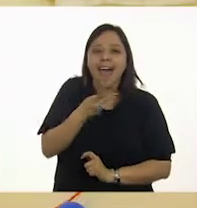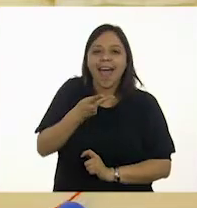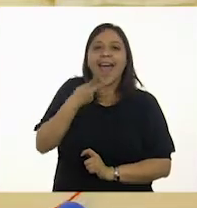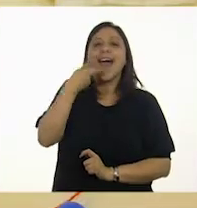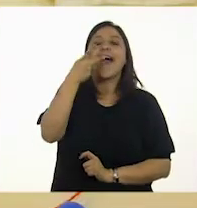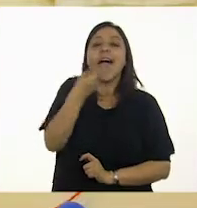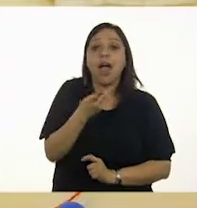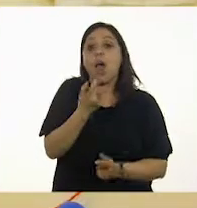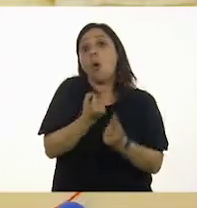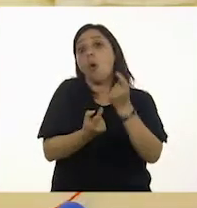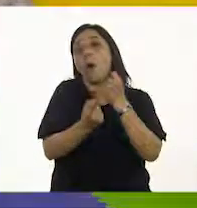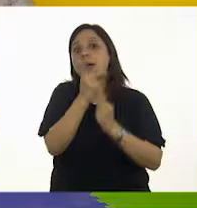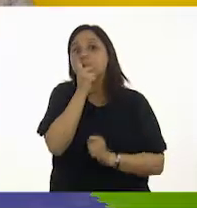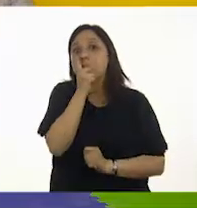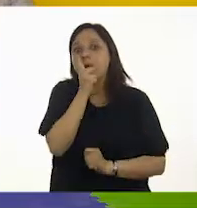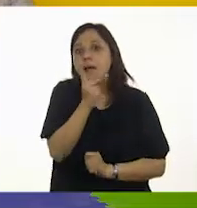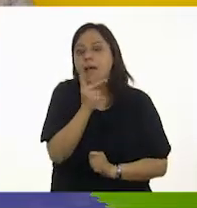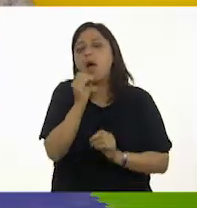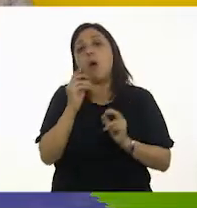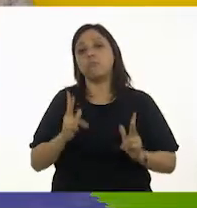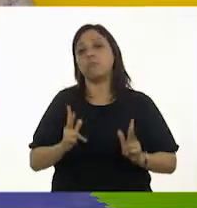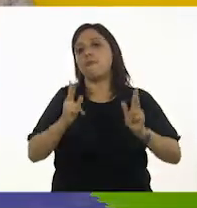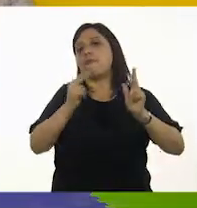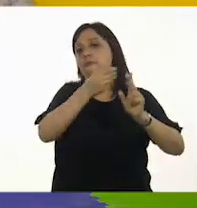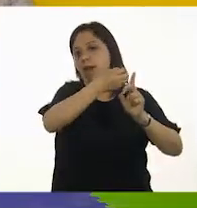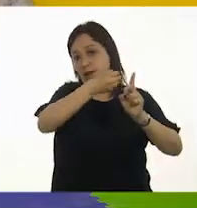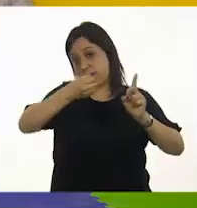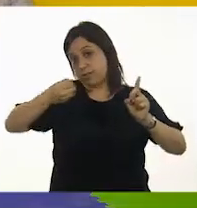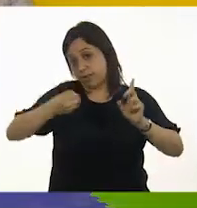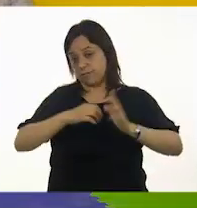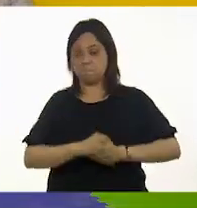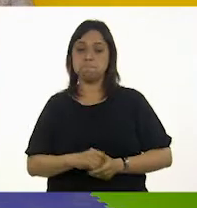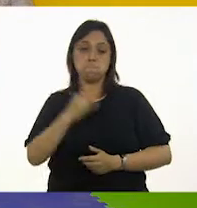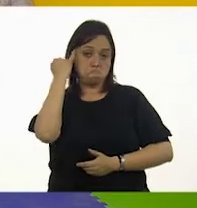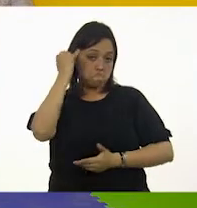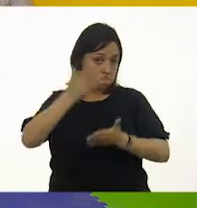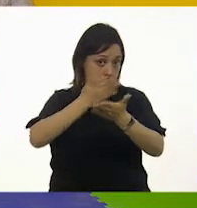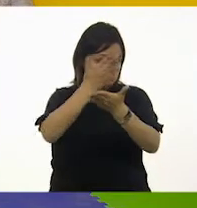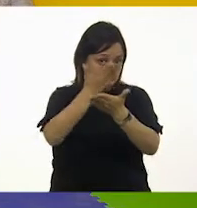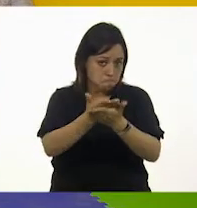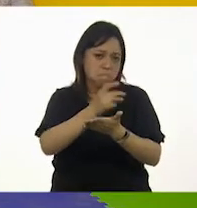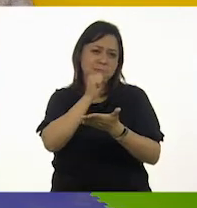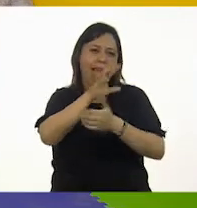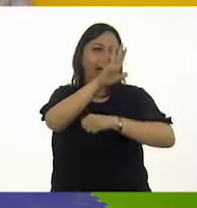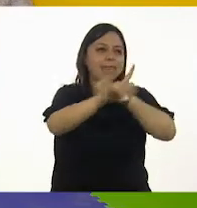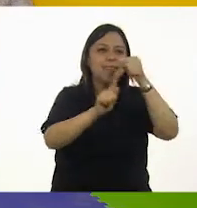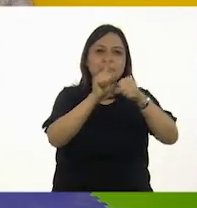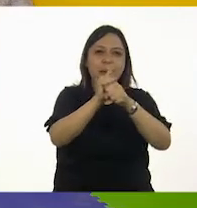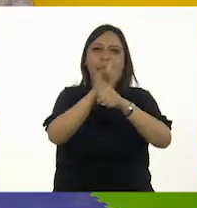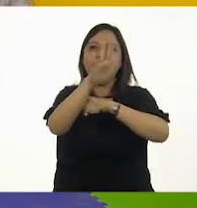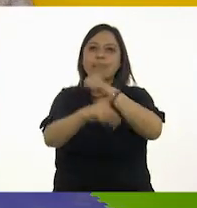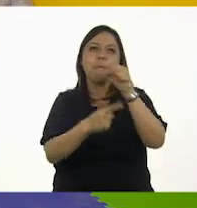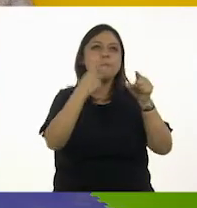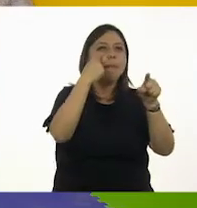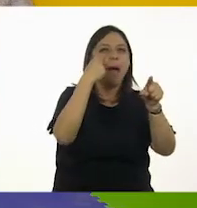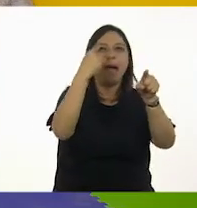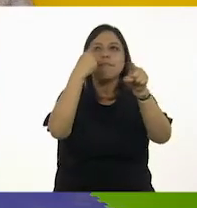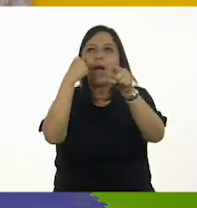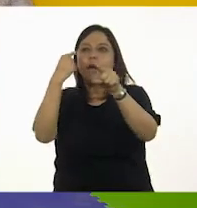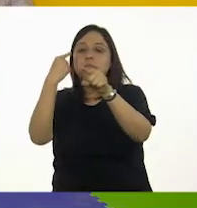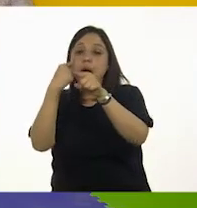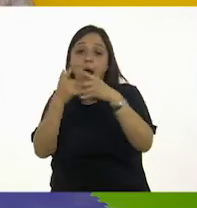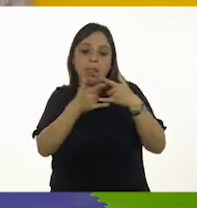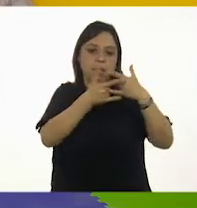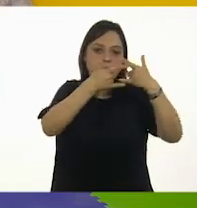incluso pequeñas oraciones. También te proponemos mencionar algunos animales que vean en casa, en la calle, en